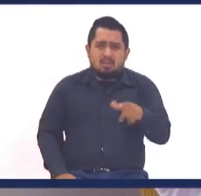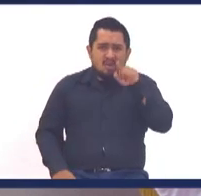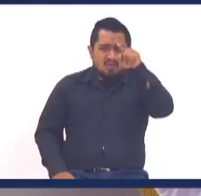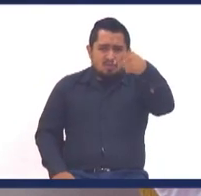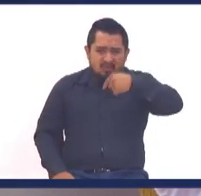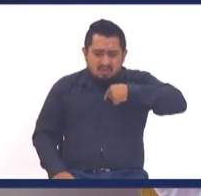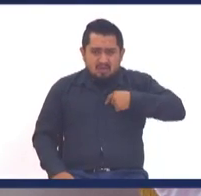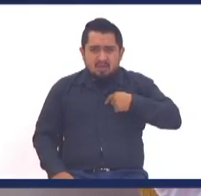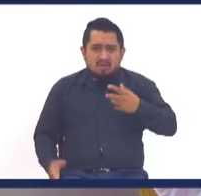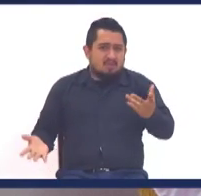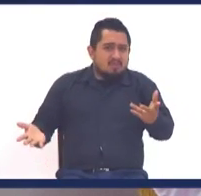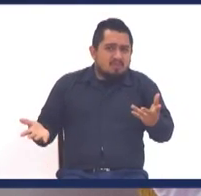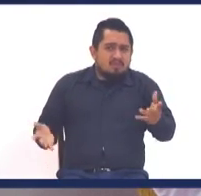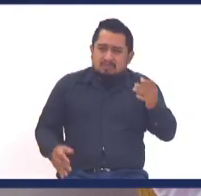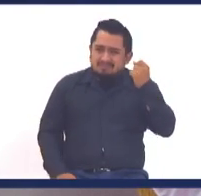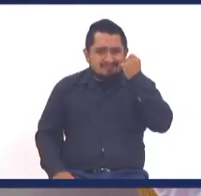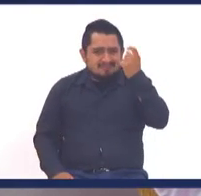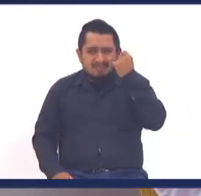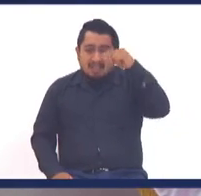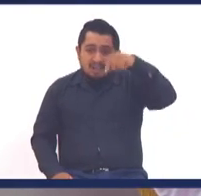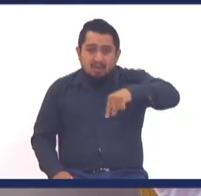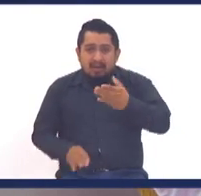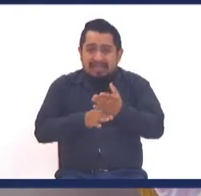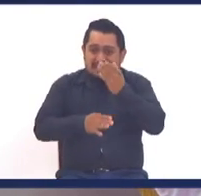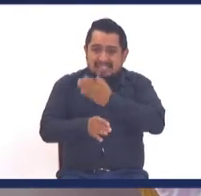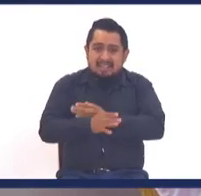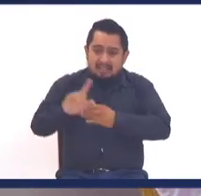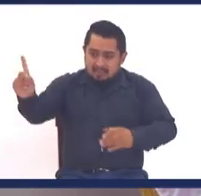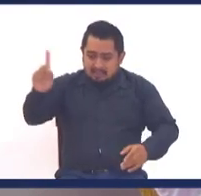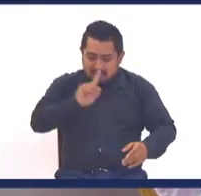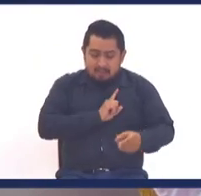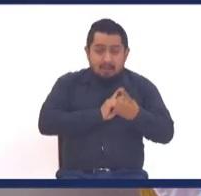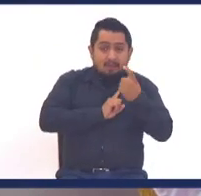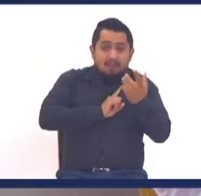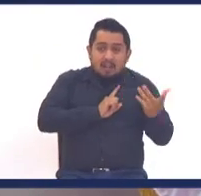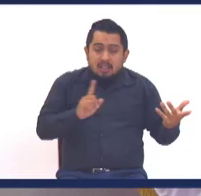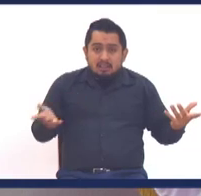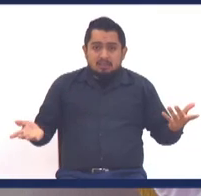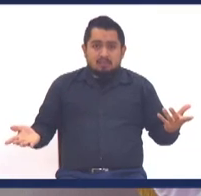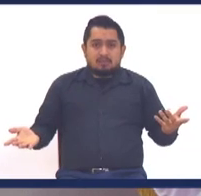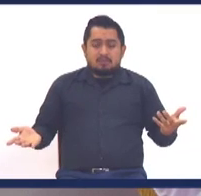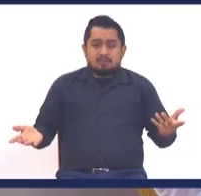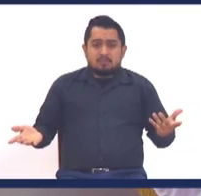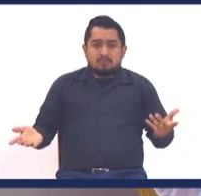qué fue usted, o yo fuimos vituperados, no vamos a poder entender, si Cristo, no está en su vida,